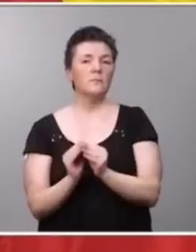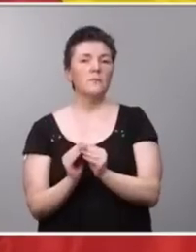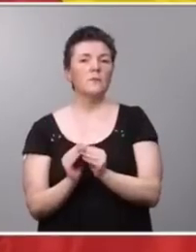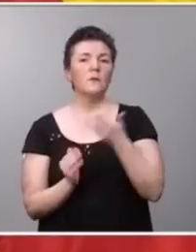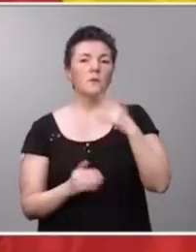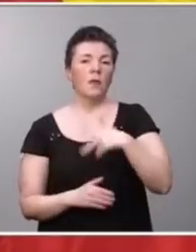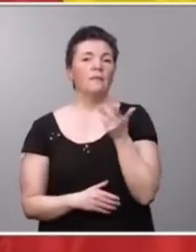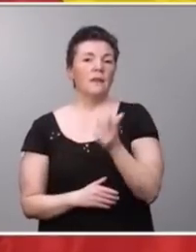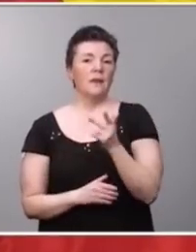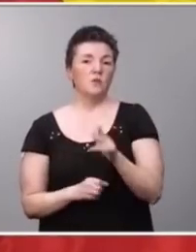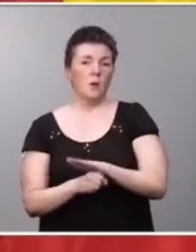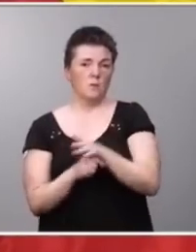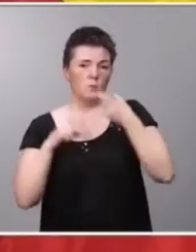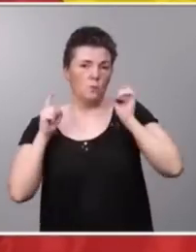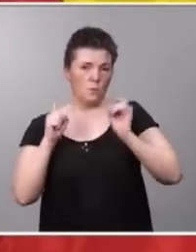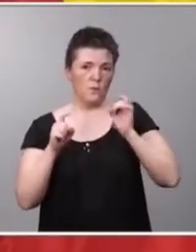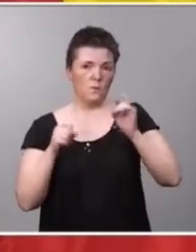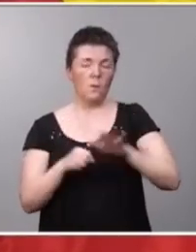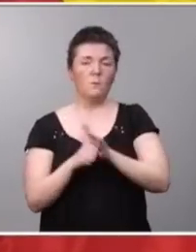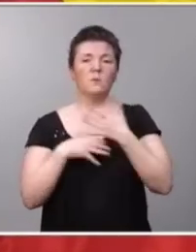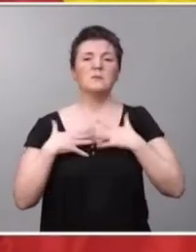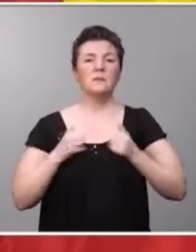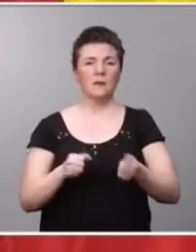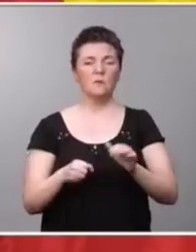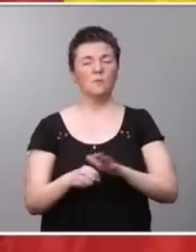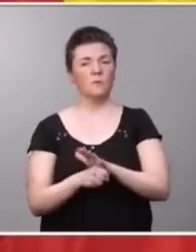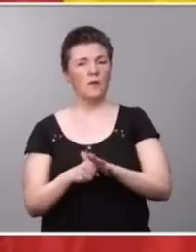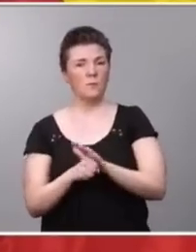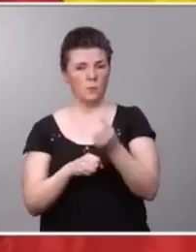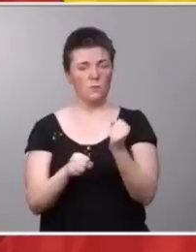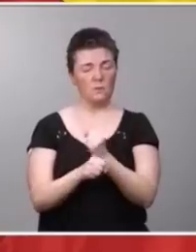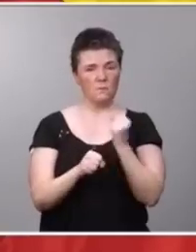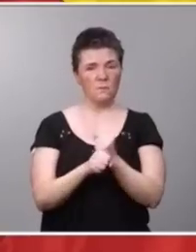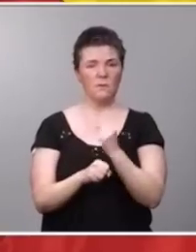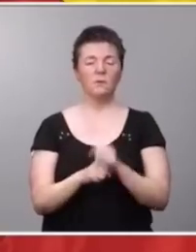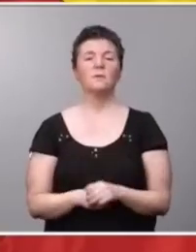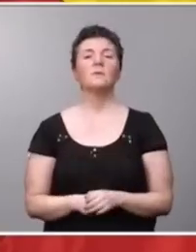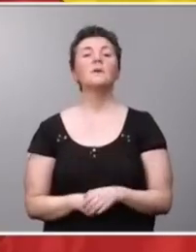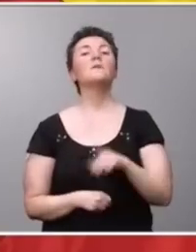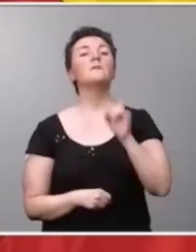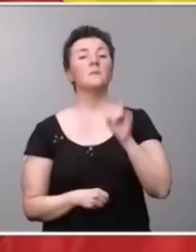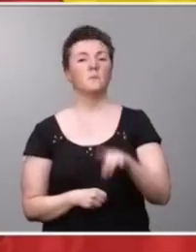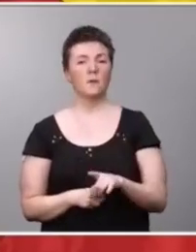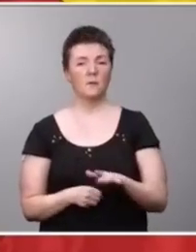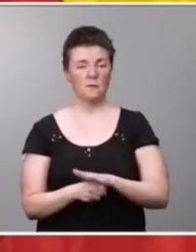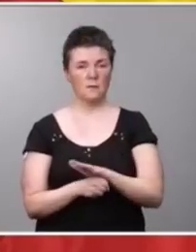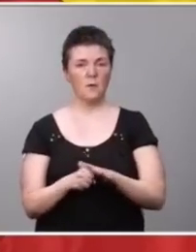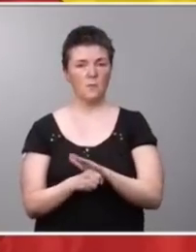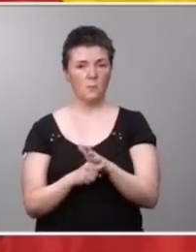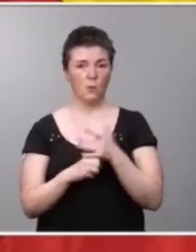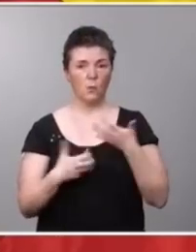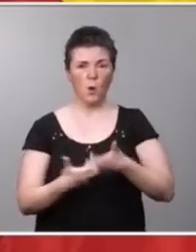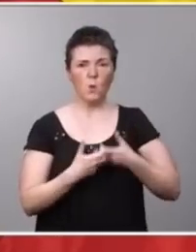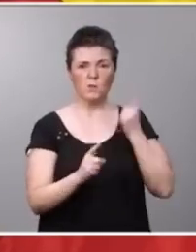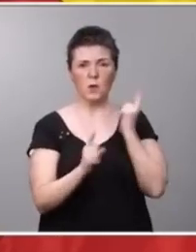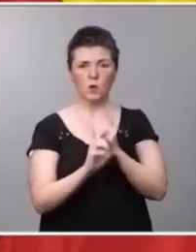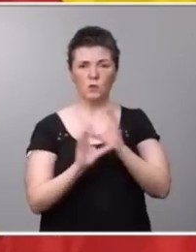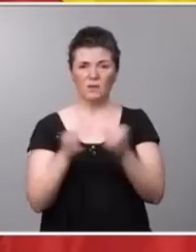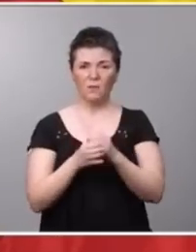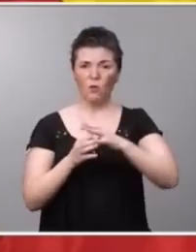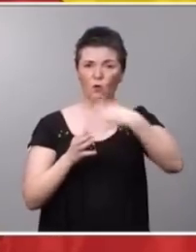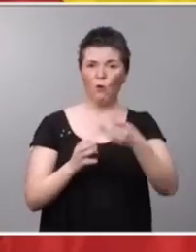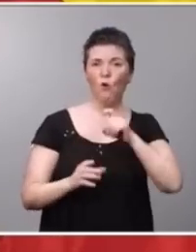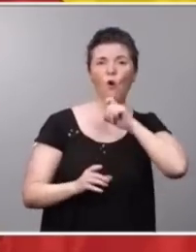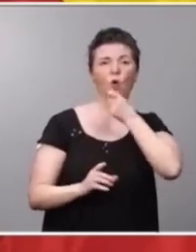en el ámbito educativo, el ámbito sanitario, en el ámbito laboral y también en el ámbito de la lucha contra la LGTBI-fobia para que